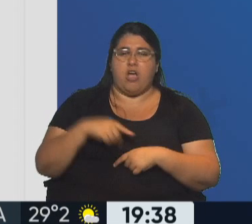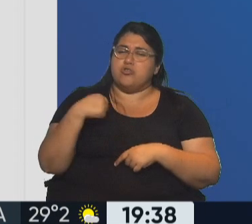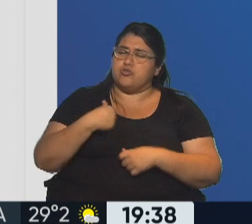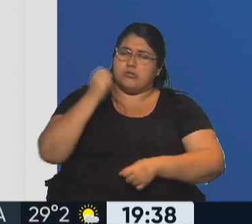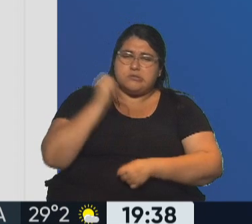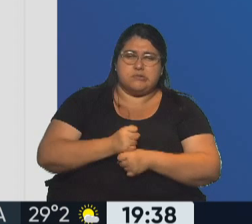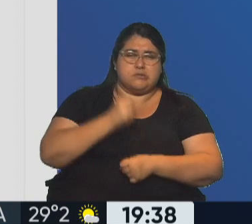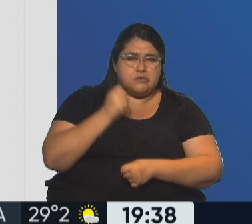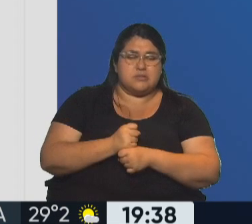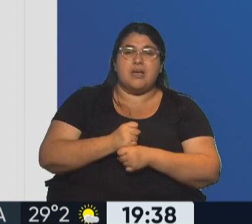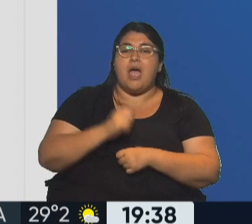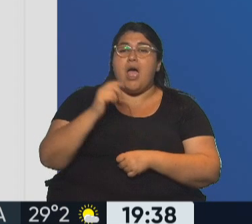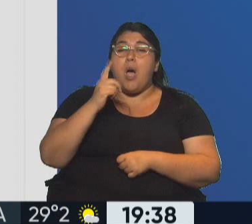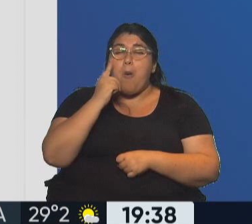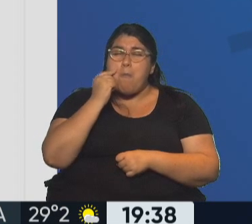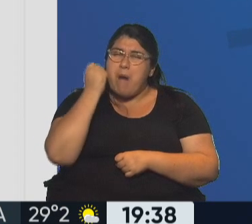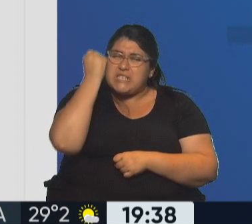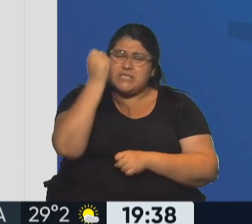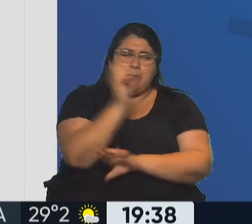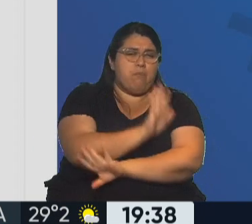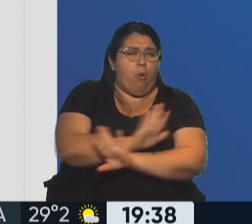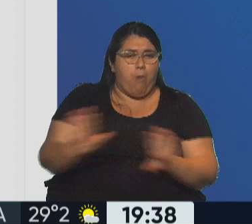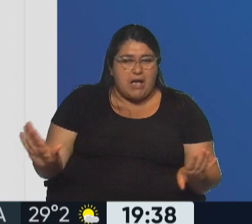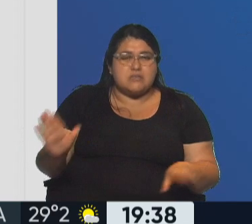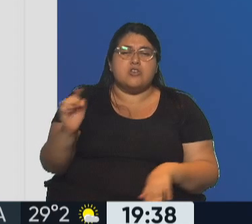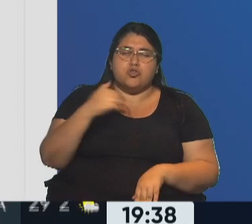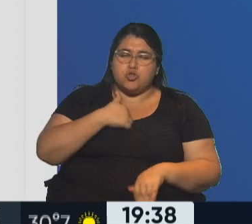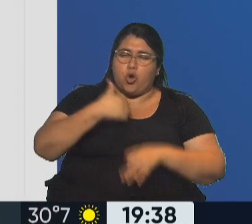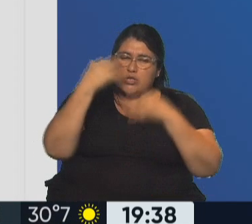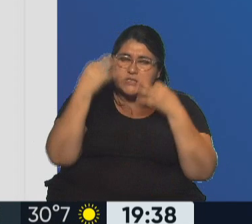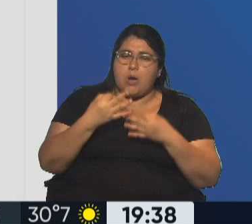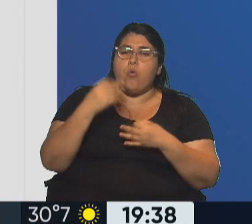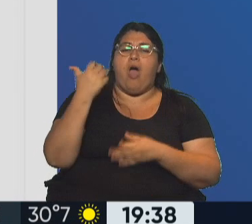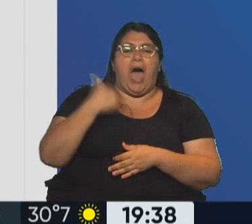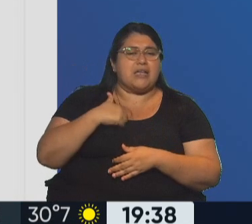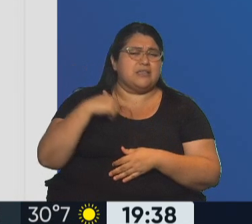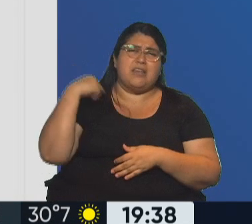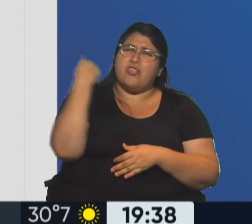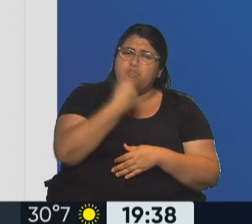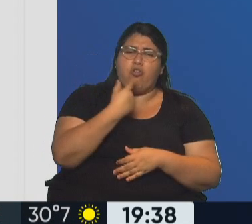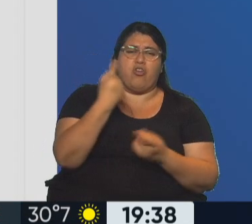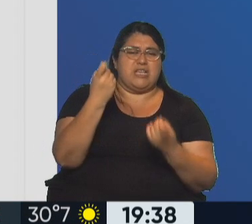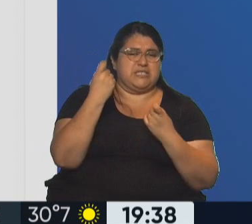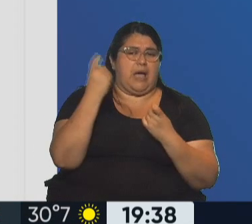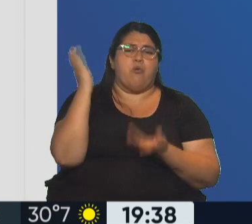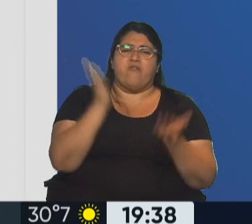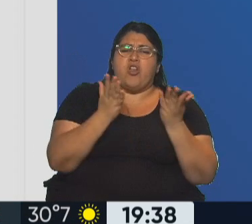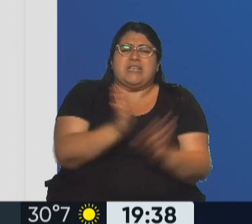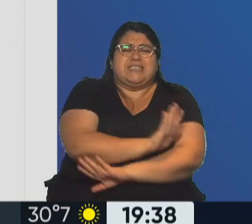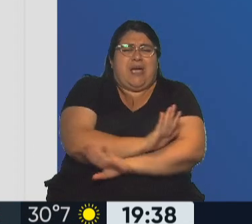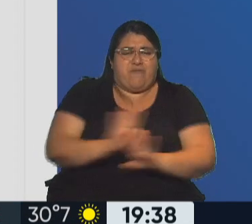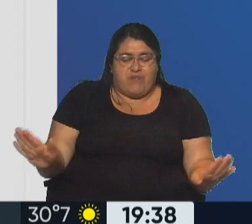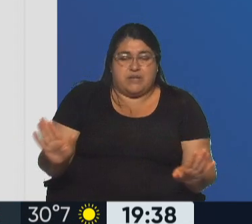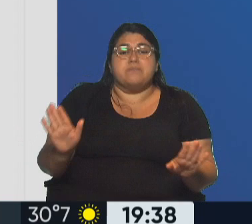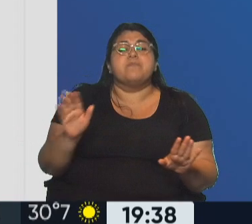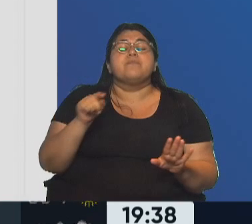trabajar para que este machismo salvaje se termine. Estoy segura en la Argentina que todos y todas queremos, no hay lugar para violencias de ningún tipo. Por eso